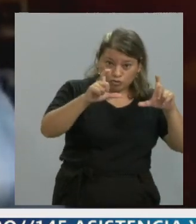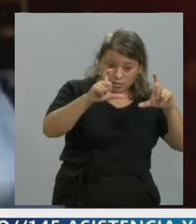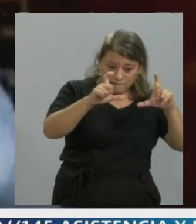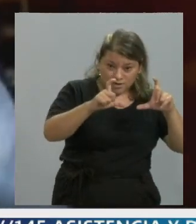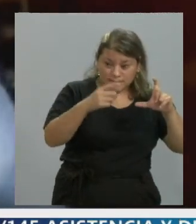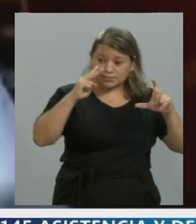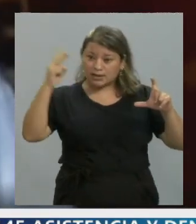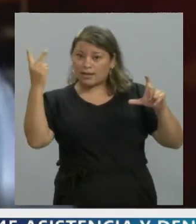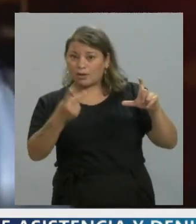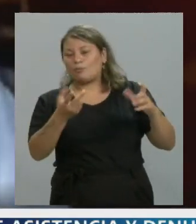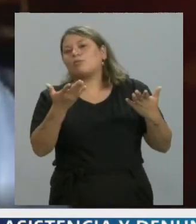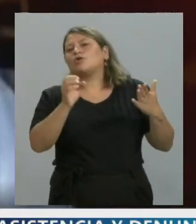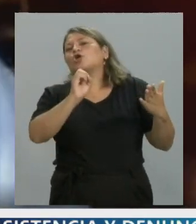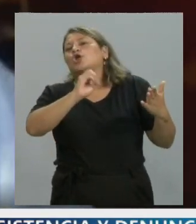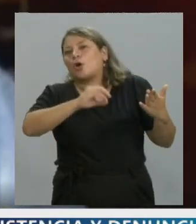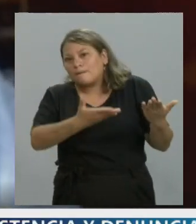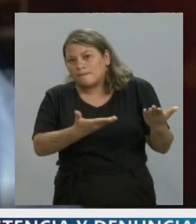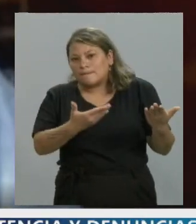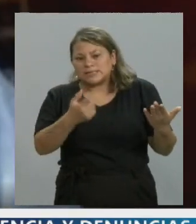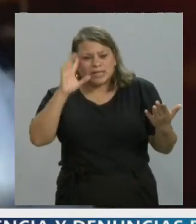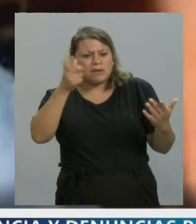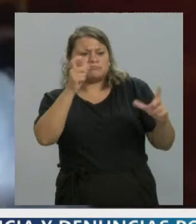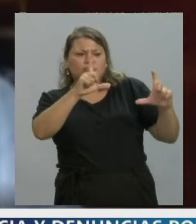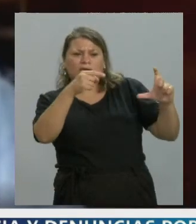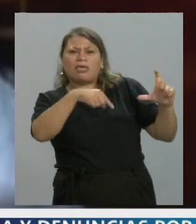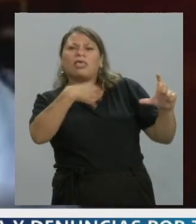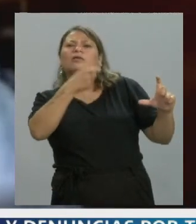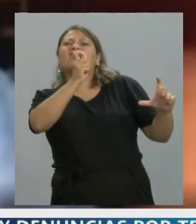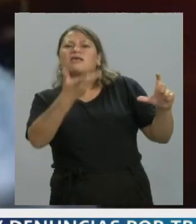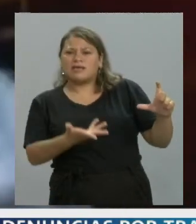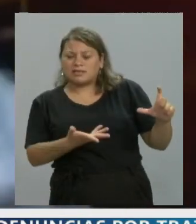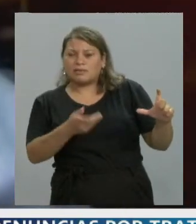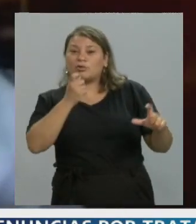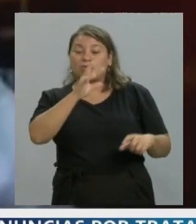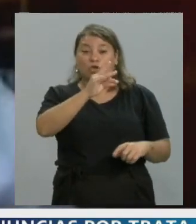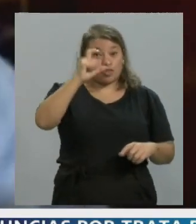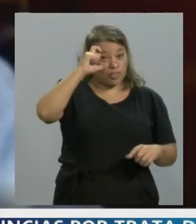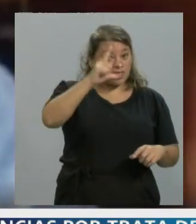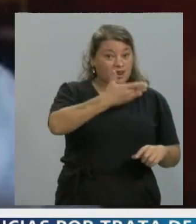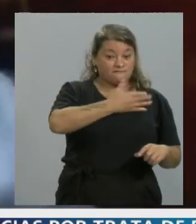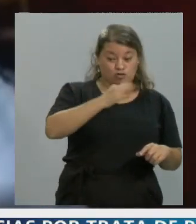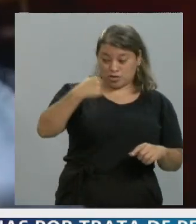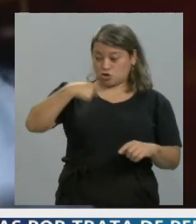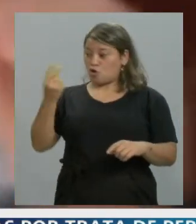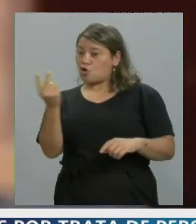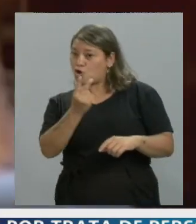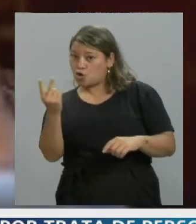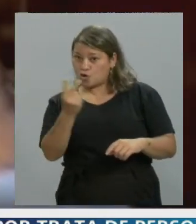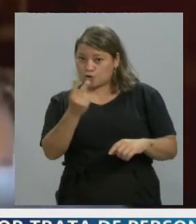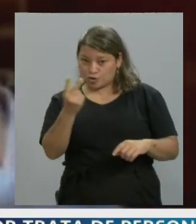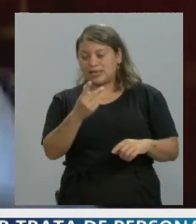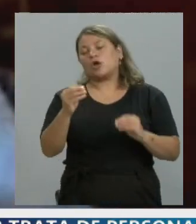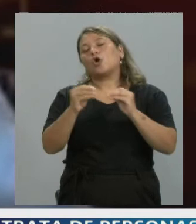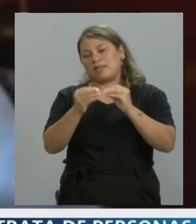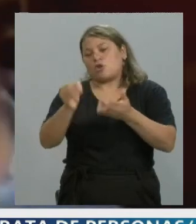se le reconozca, por lo menos el nombre. ¿Cierto? Yo, Delfo y yo pertenecíamos, Unos cuantos